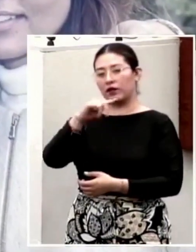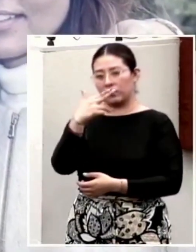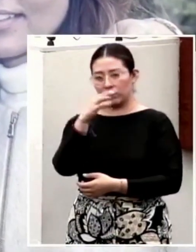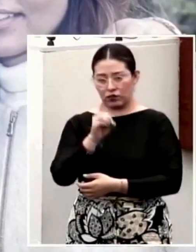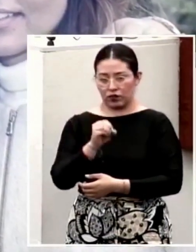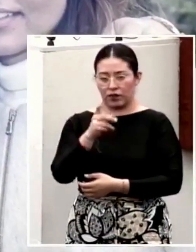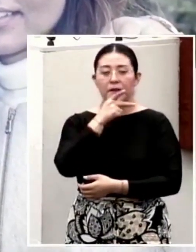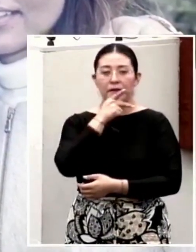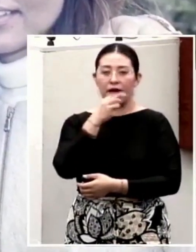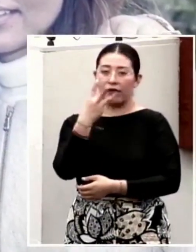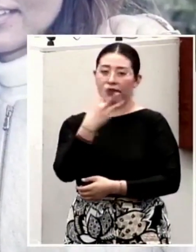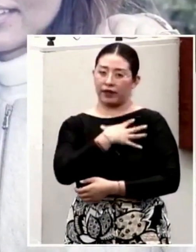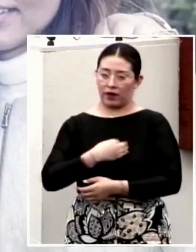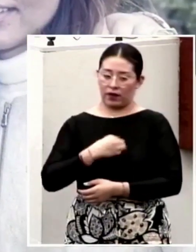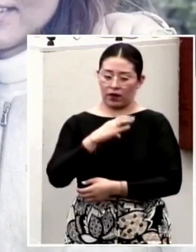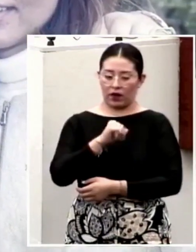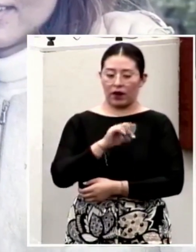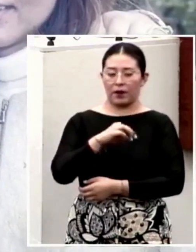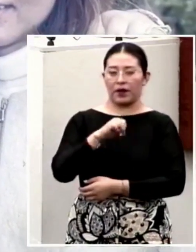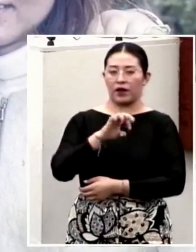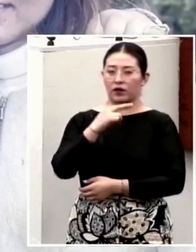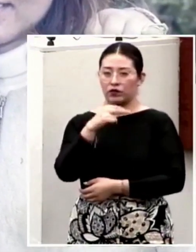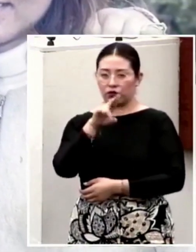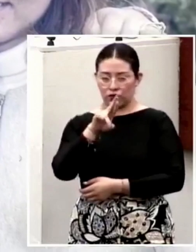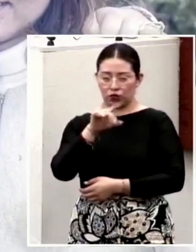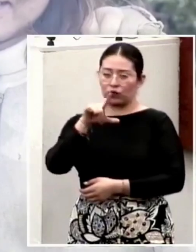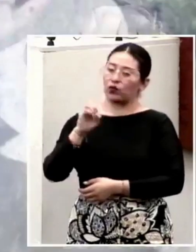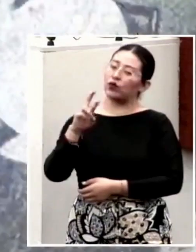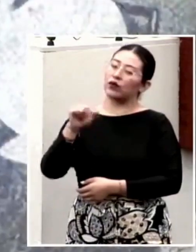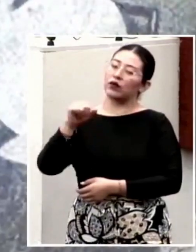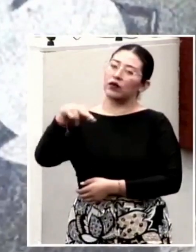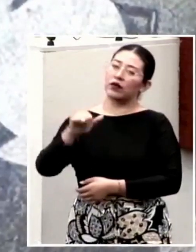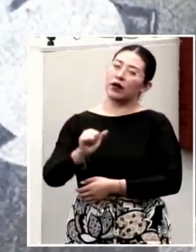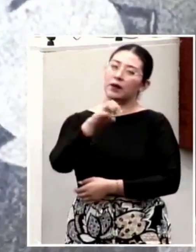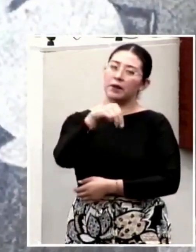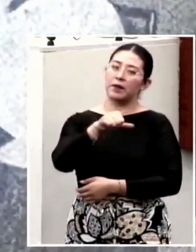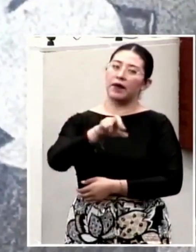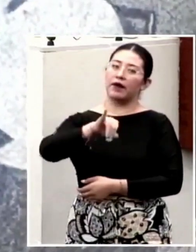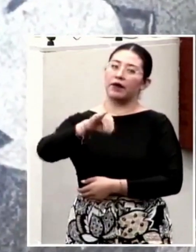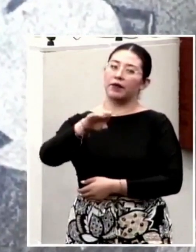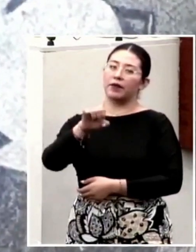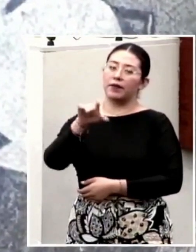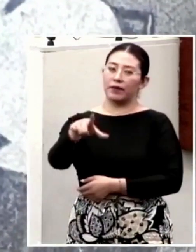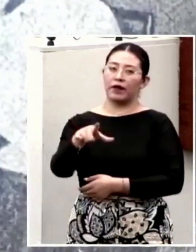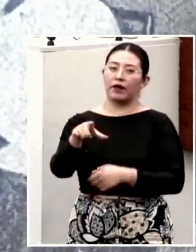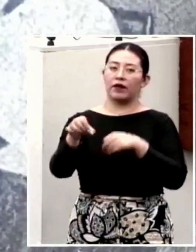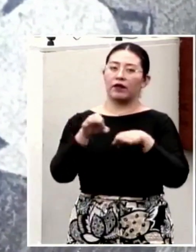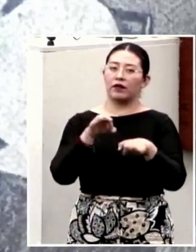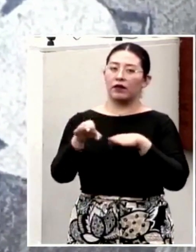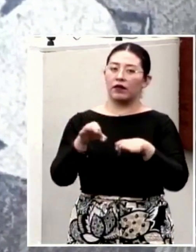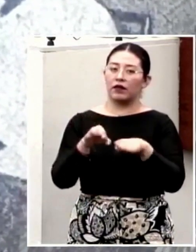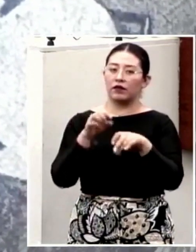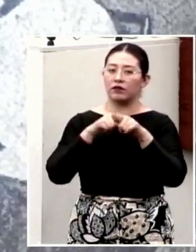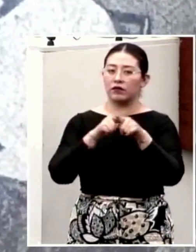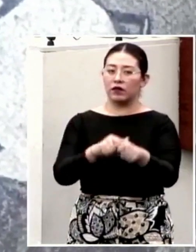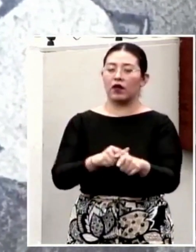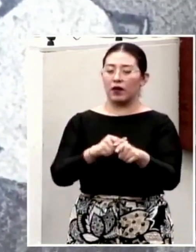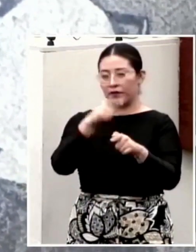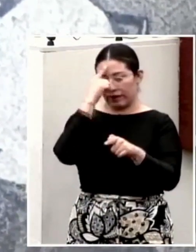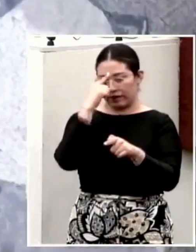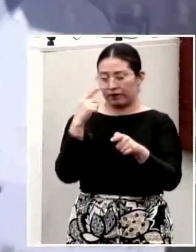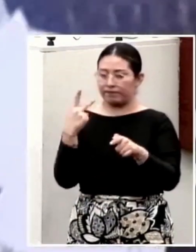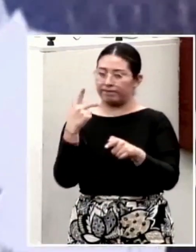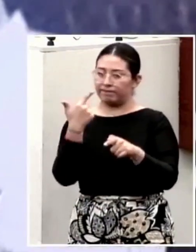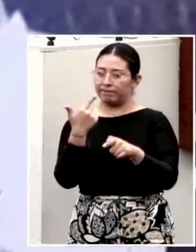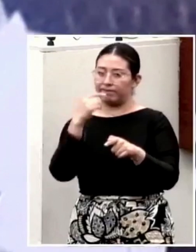Con este galardón, se convierte en la persona número 37 en recibir dicho reconocimiento. El premio fue entregado a su hija Carmen Torres Villet, en una